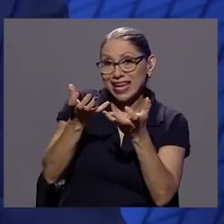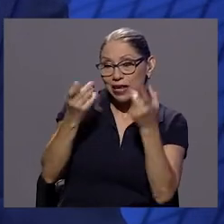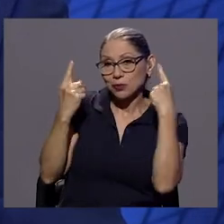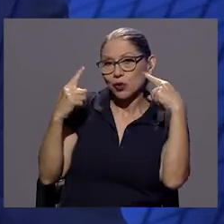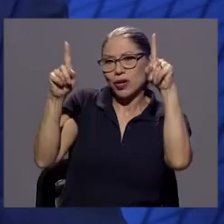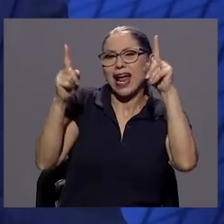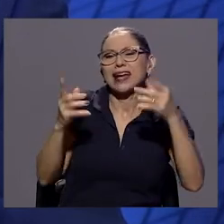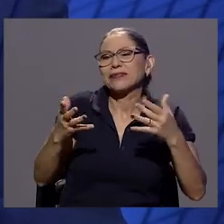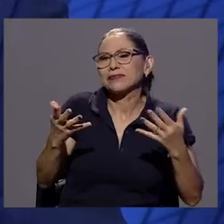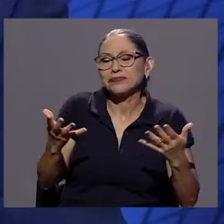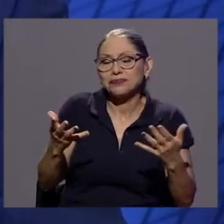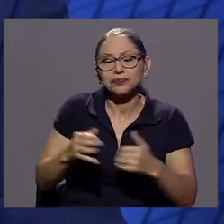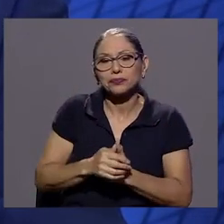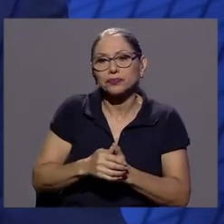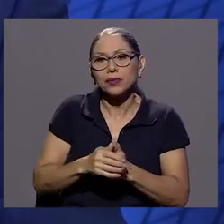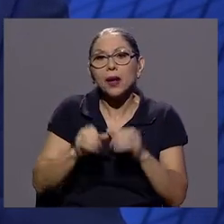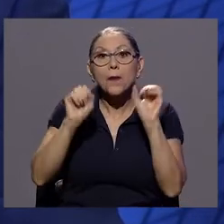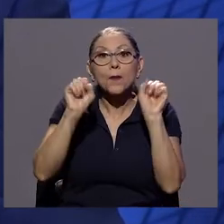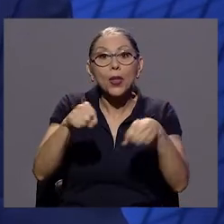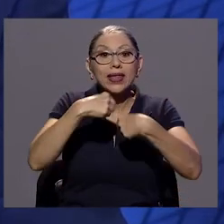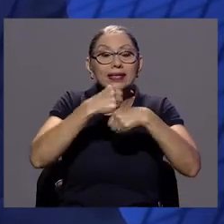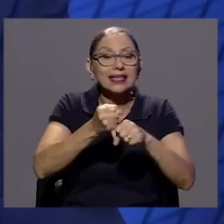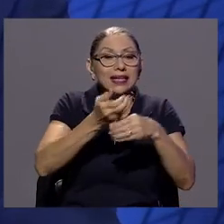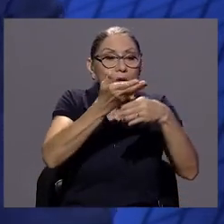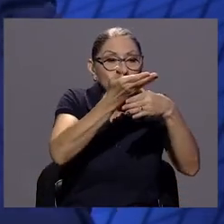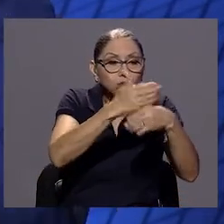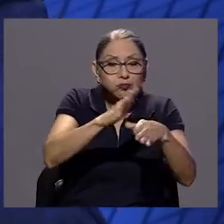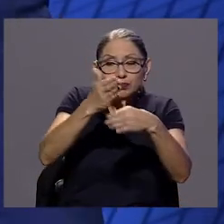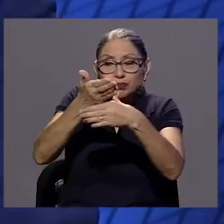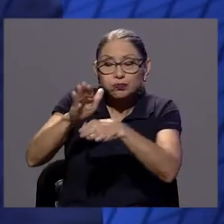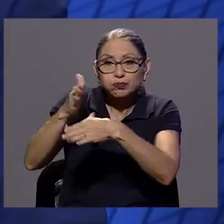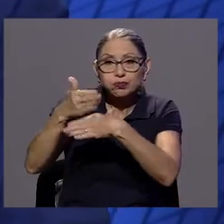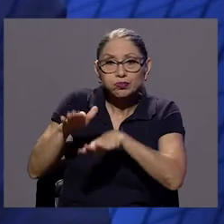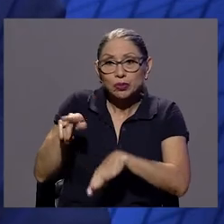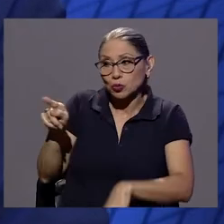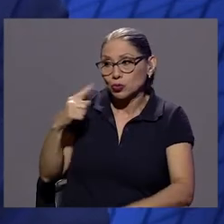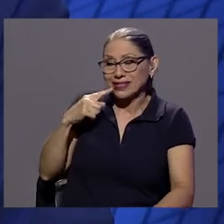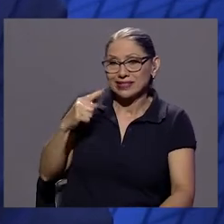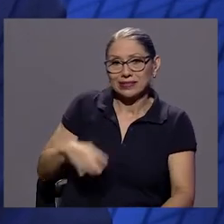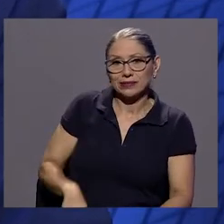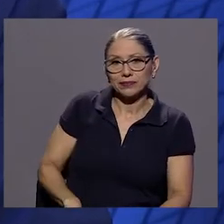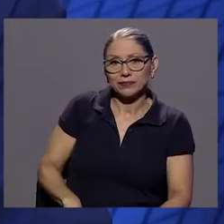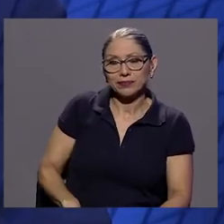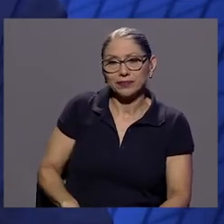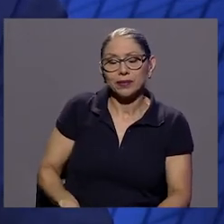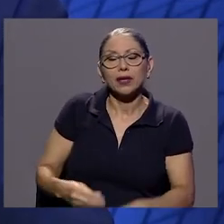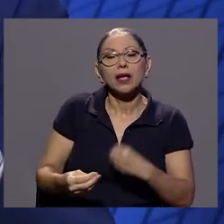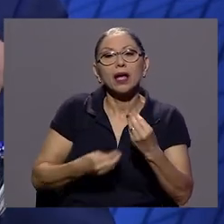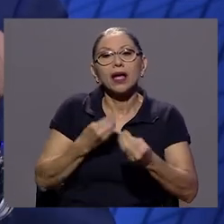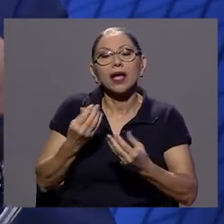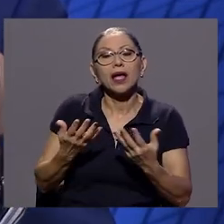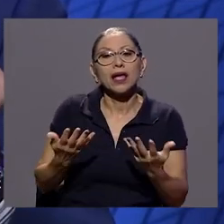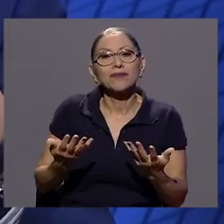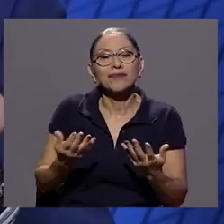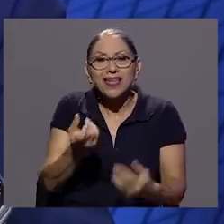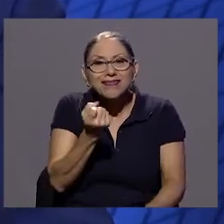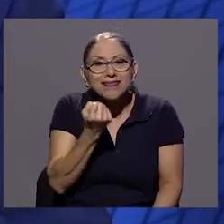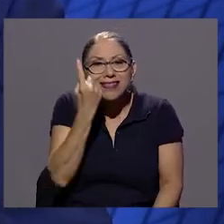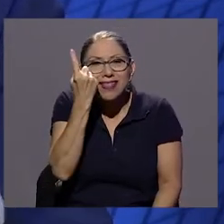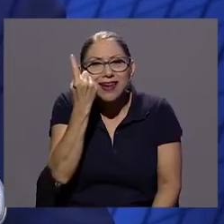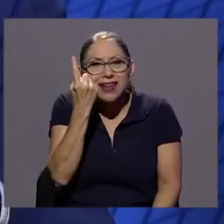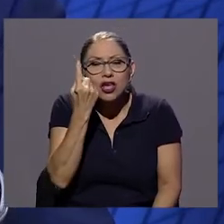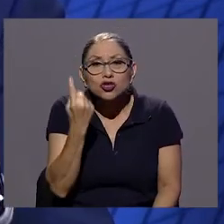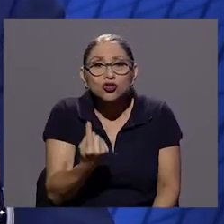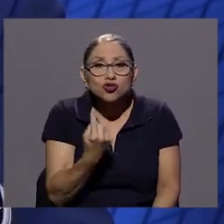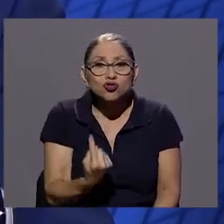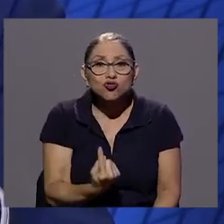con el estudio era poder segmentar, eso que usted acaba de mencionar hace un momento, entender que no